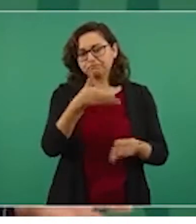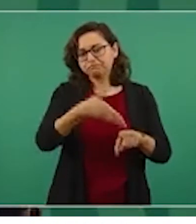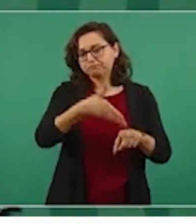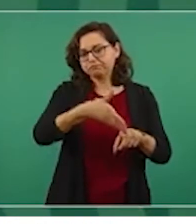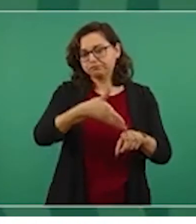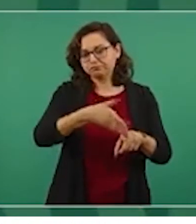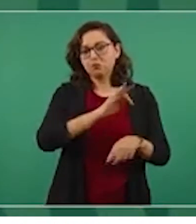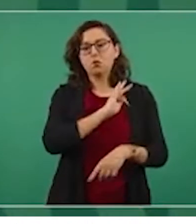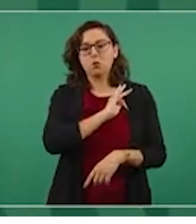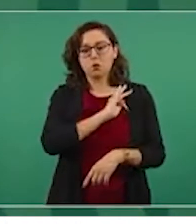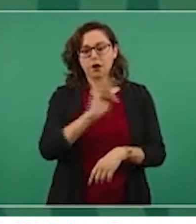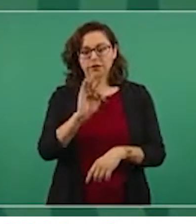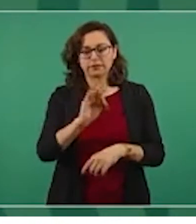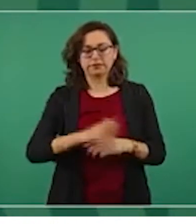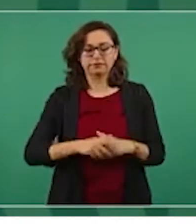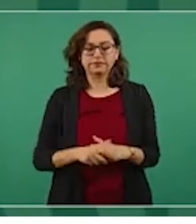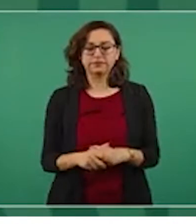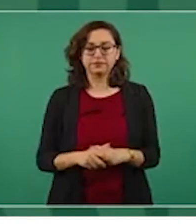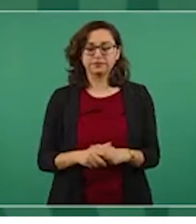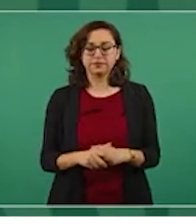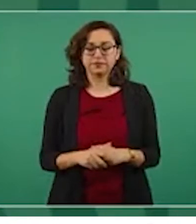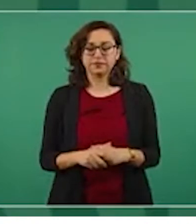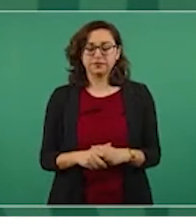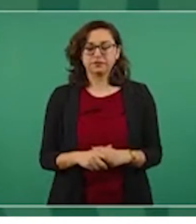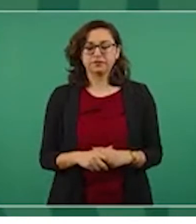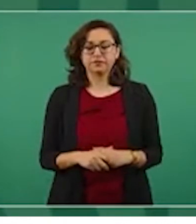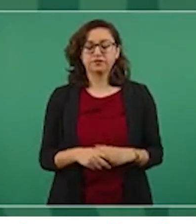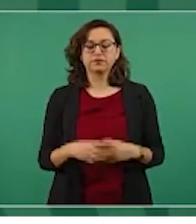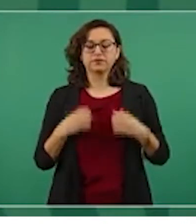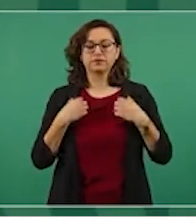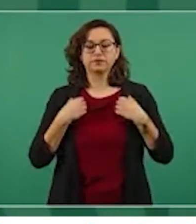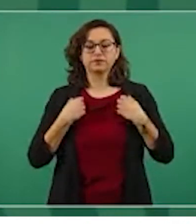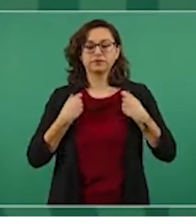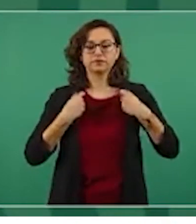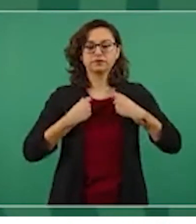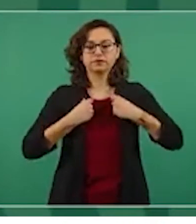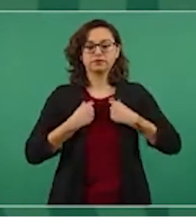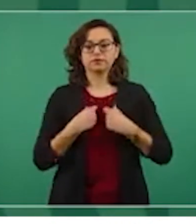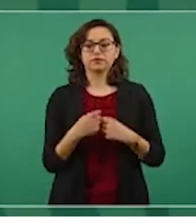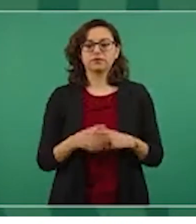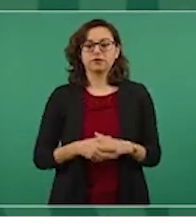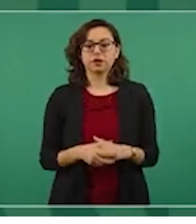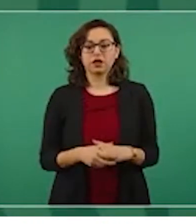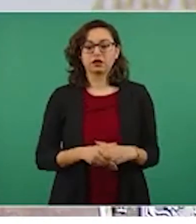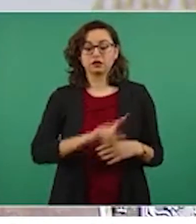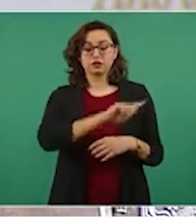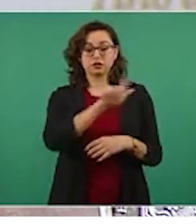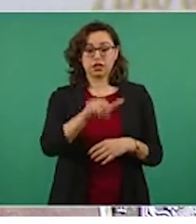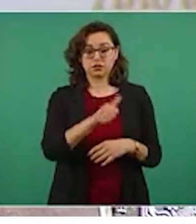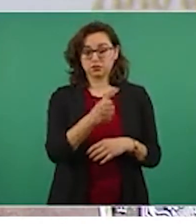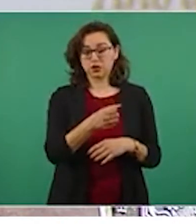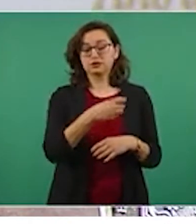En tres años pueden